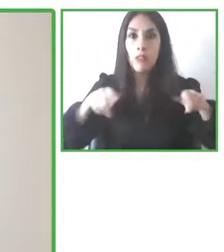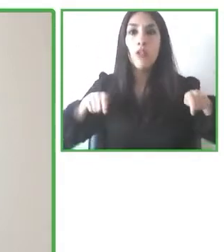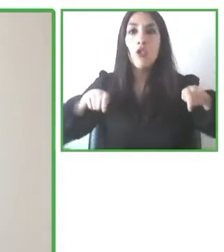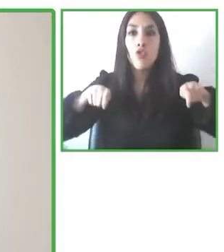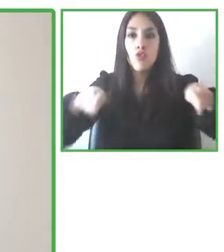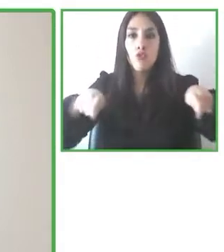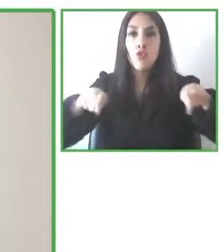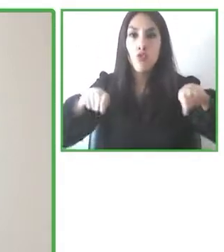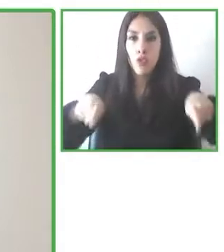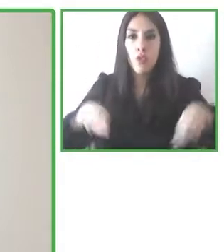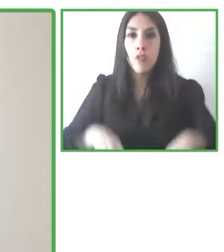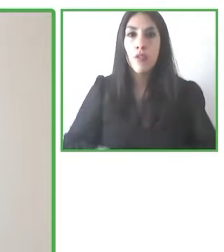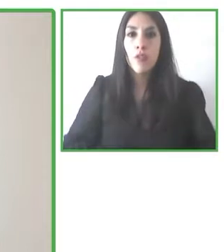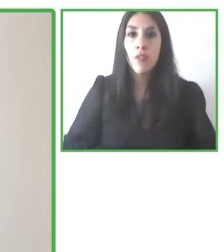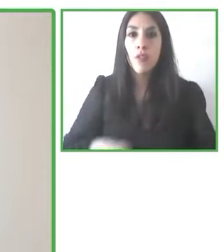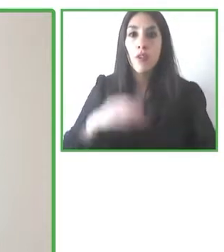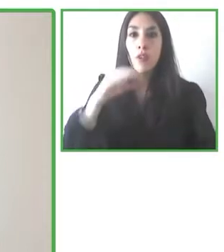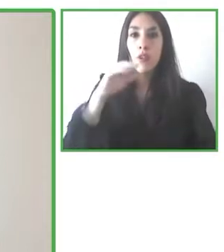Adelante, por favor.